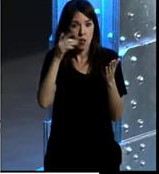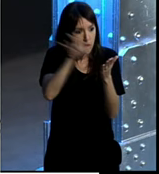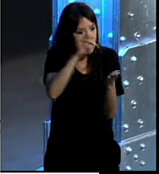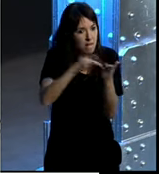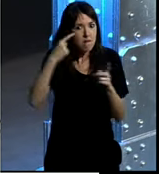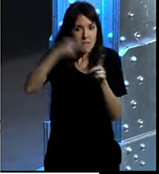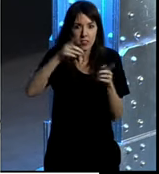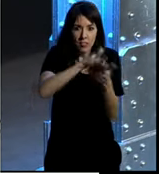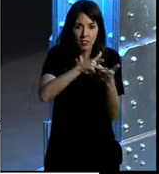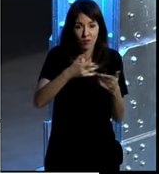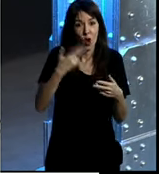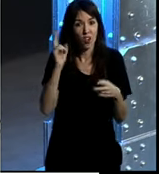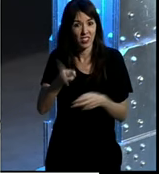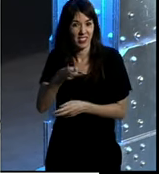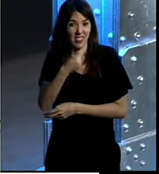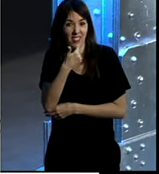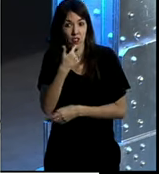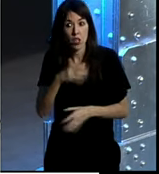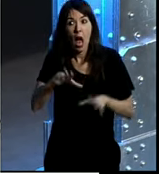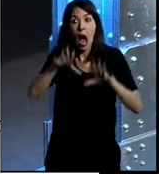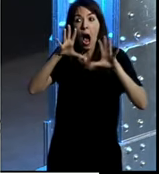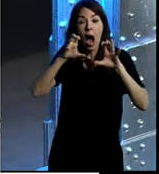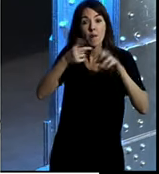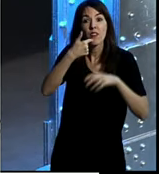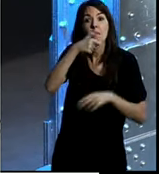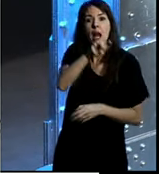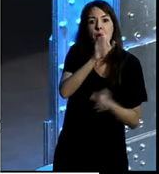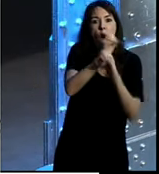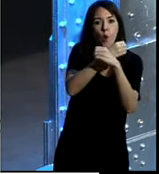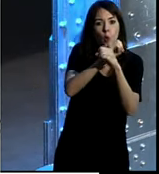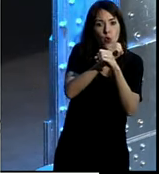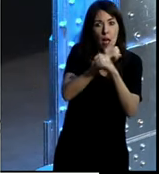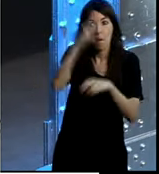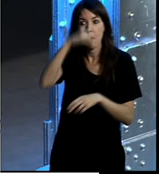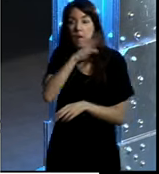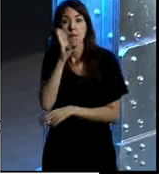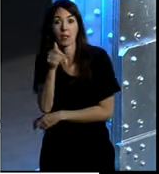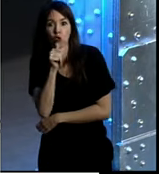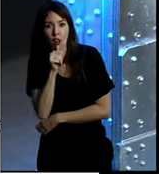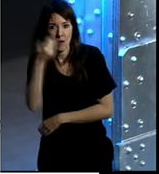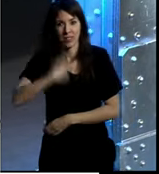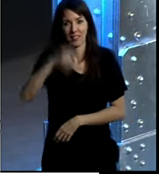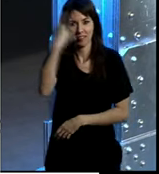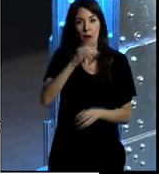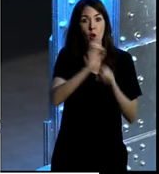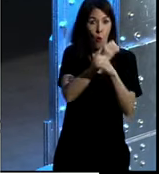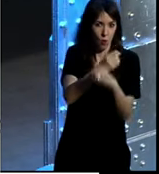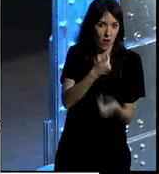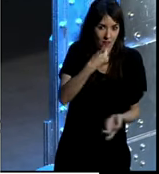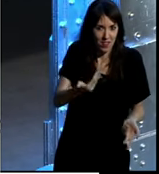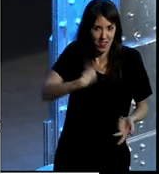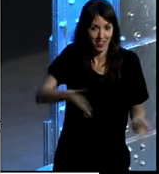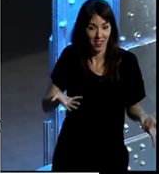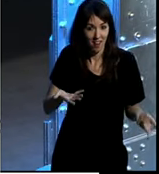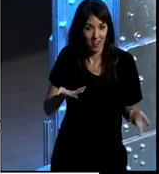el dedo. Y, como dice el chiste, por muchos de ellos aprenden a decir Google antes de decir papá o mamá, ¿no? Un poco por ver o por